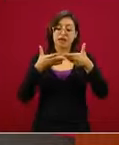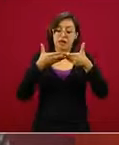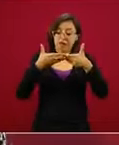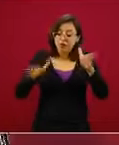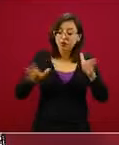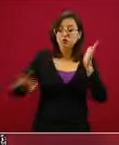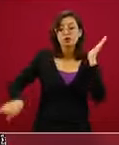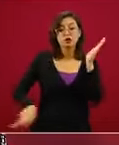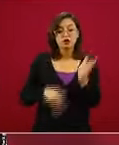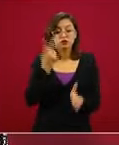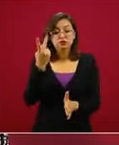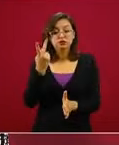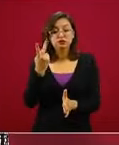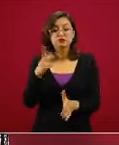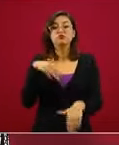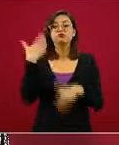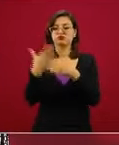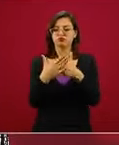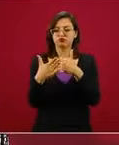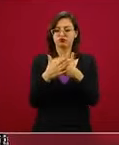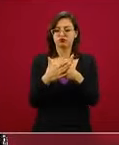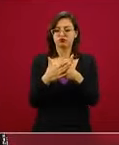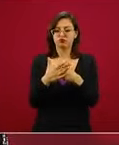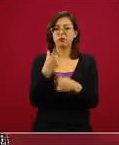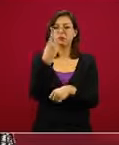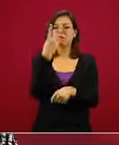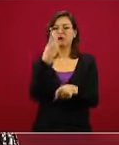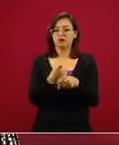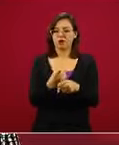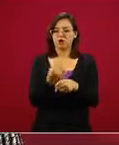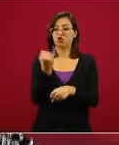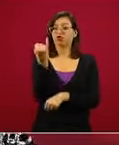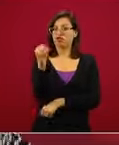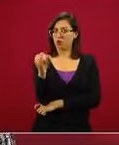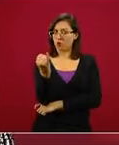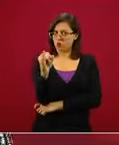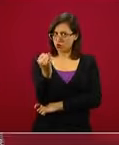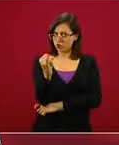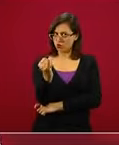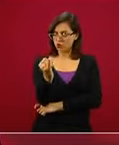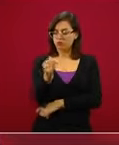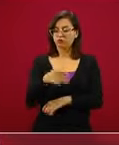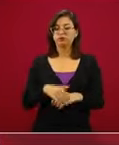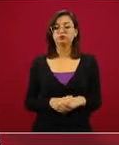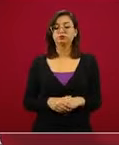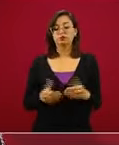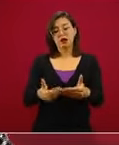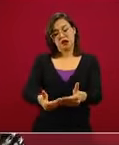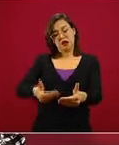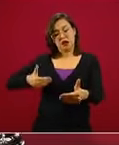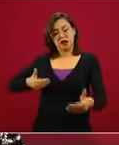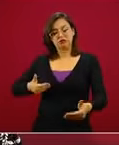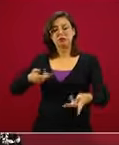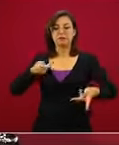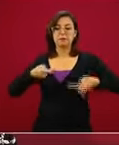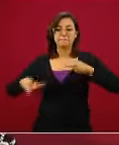arrancaremos el primero de junio. Mientras tanto, tendremos una etapa de preparación